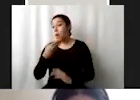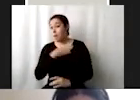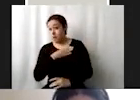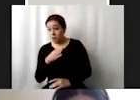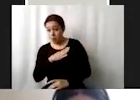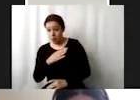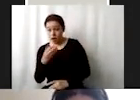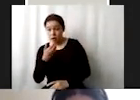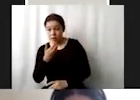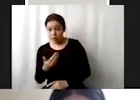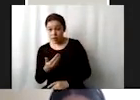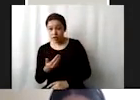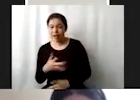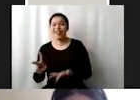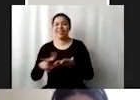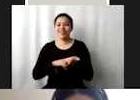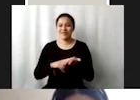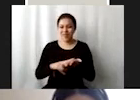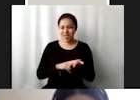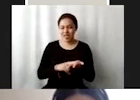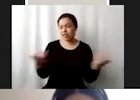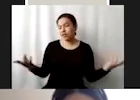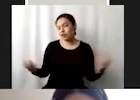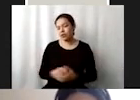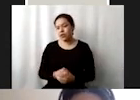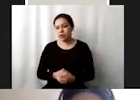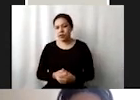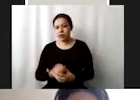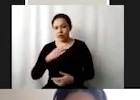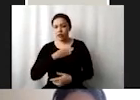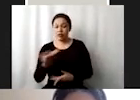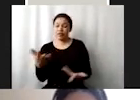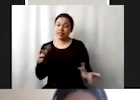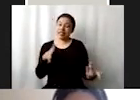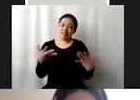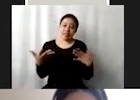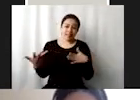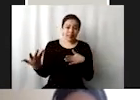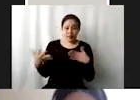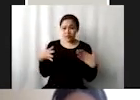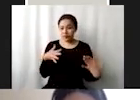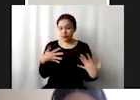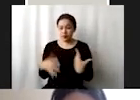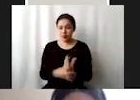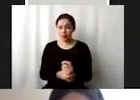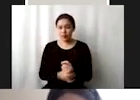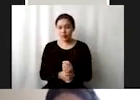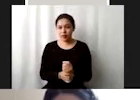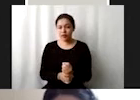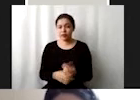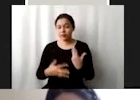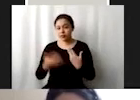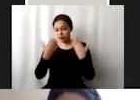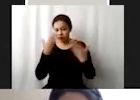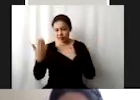que están en verde pero pues bueno es relativo habría que estudiar qué es lo que está